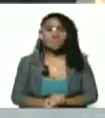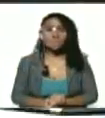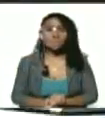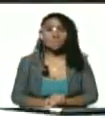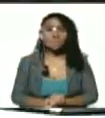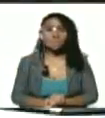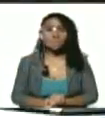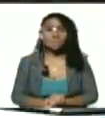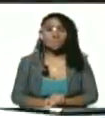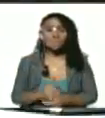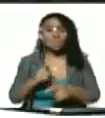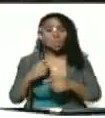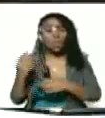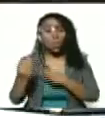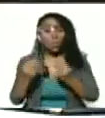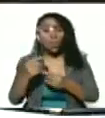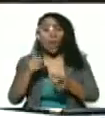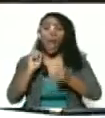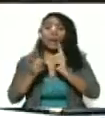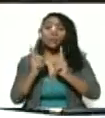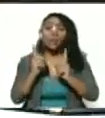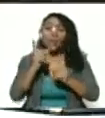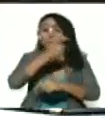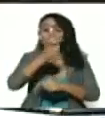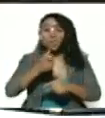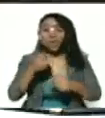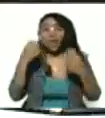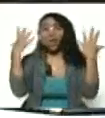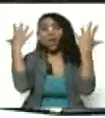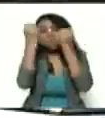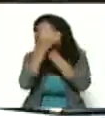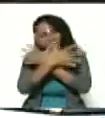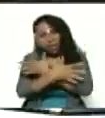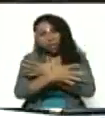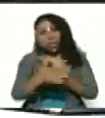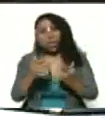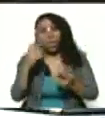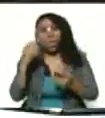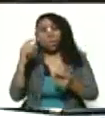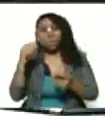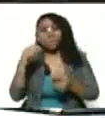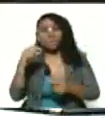con el que está confundido, descontento, molesto.